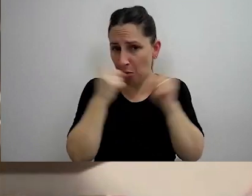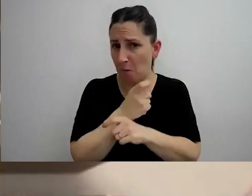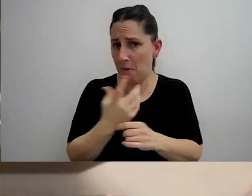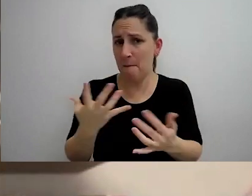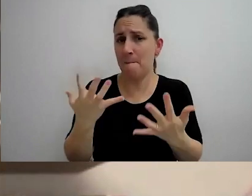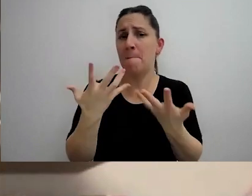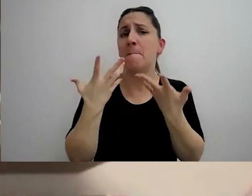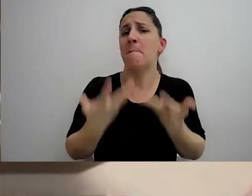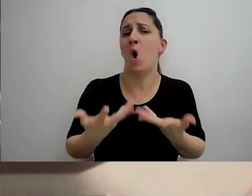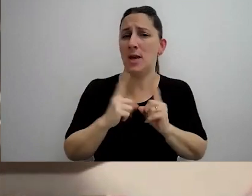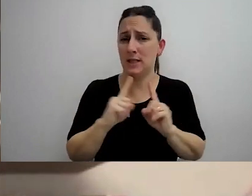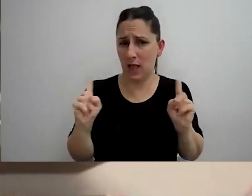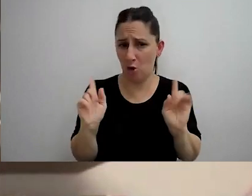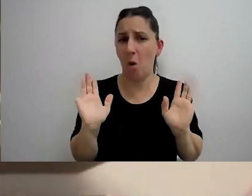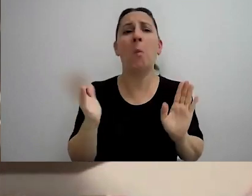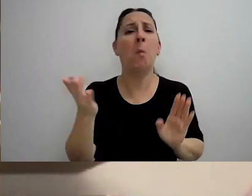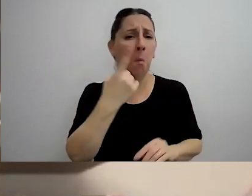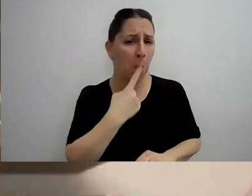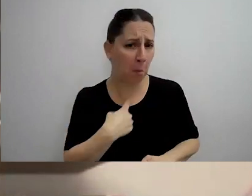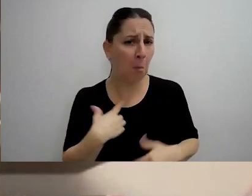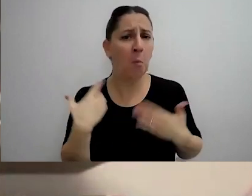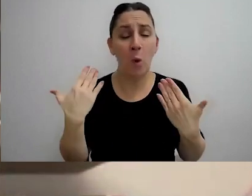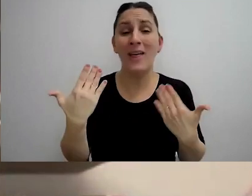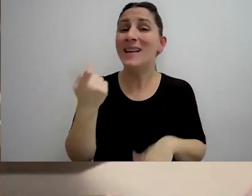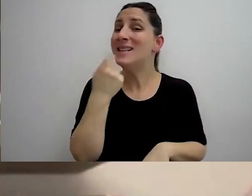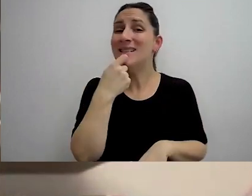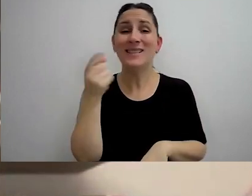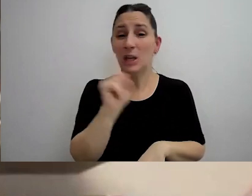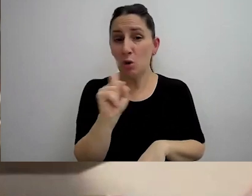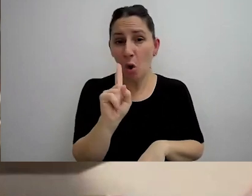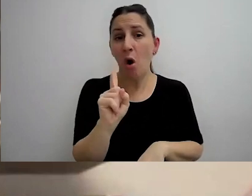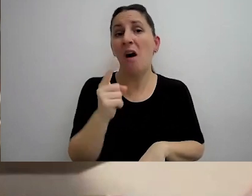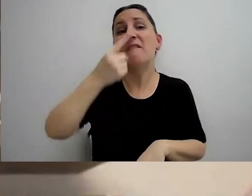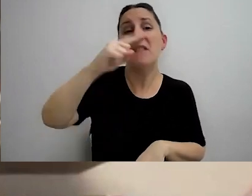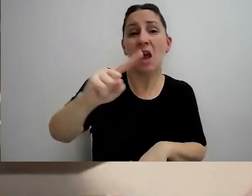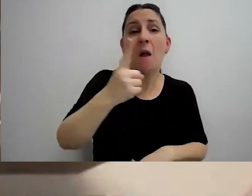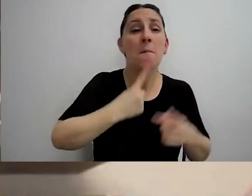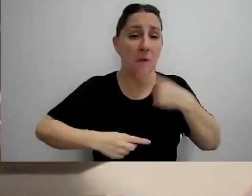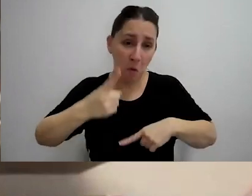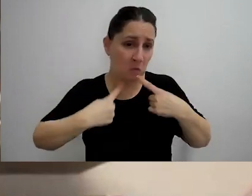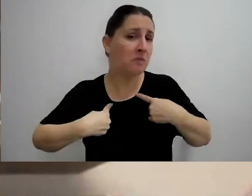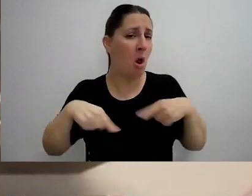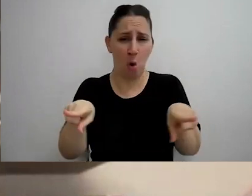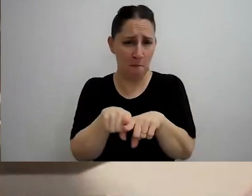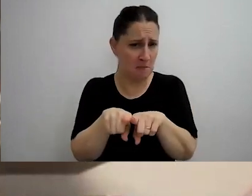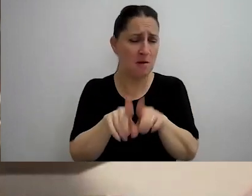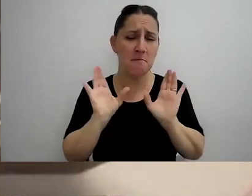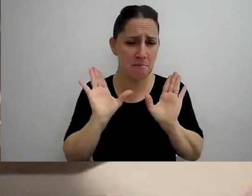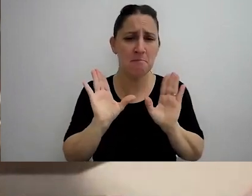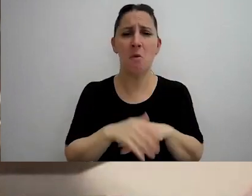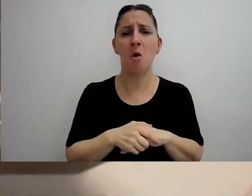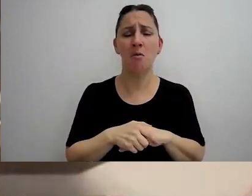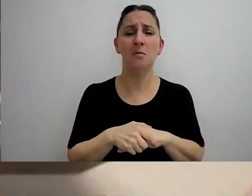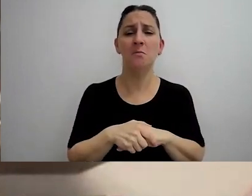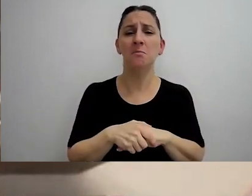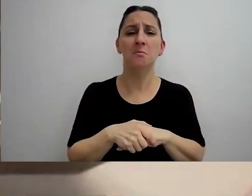la pueden hacer perfectamente y si no si tienen preguntas al final también si quieren intentar